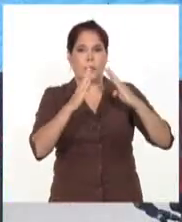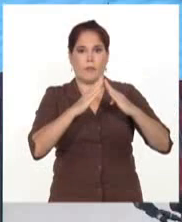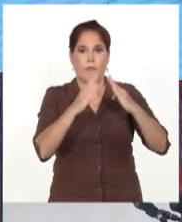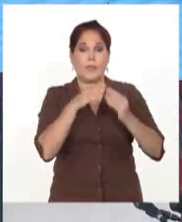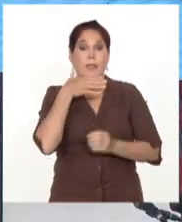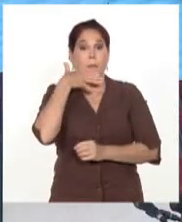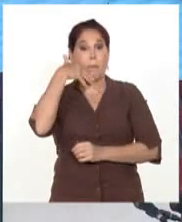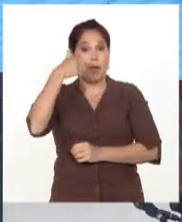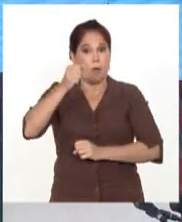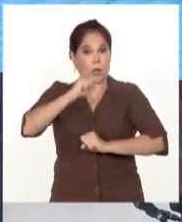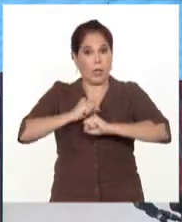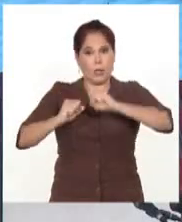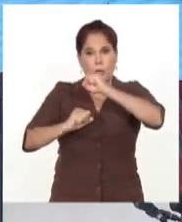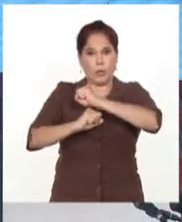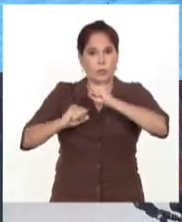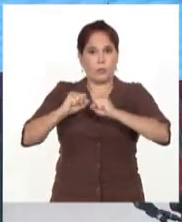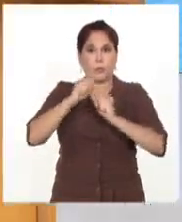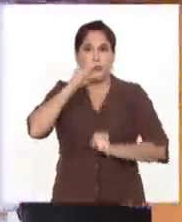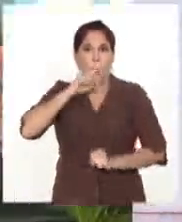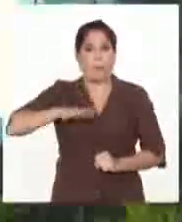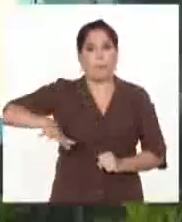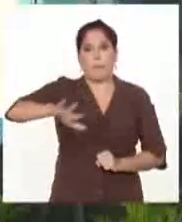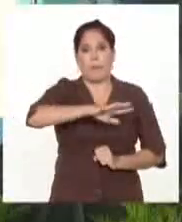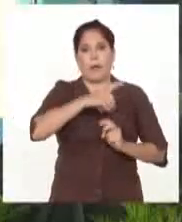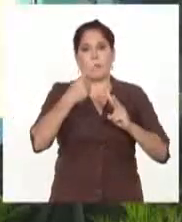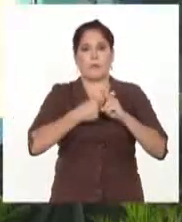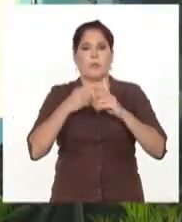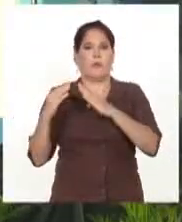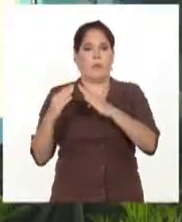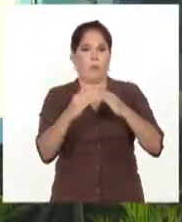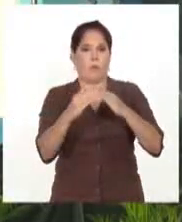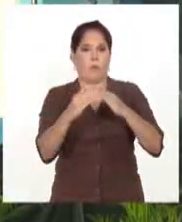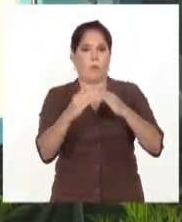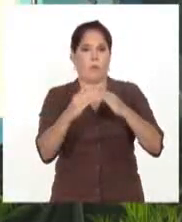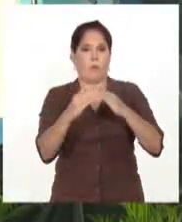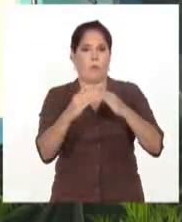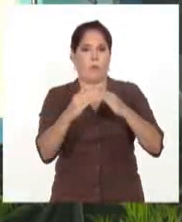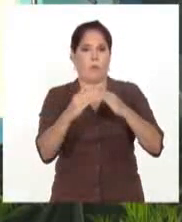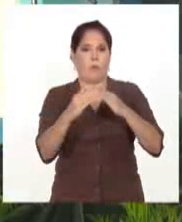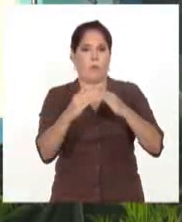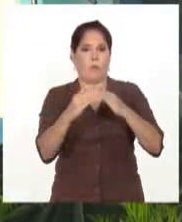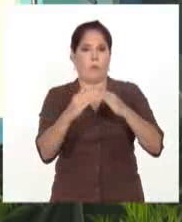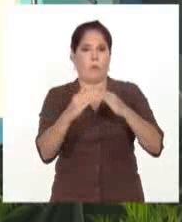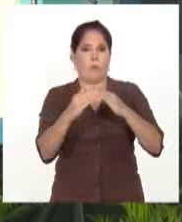infraestructura en barrios y comunidades. Con la asistencia de la miembro de la